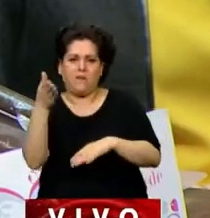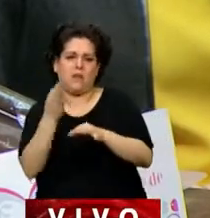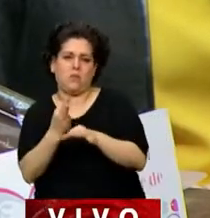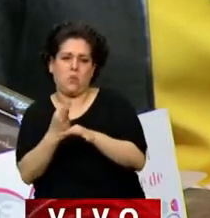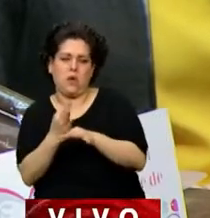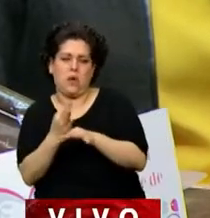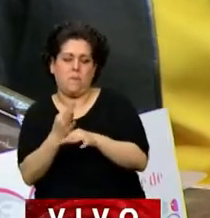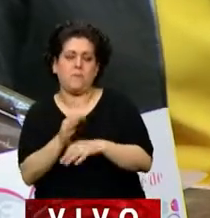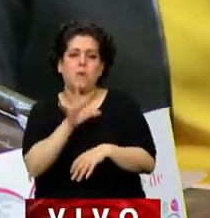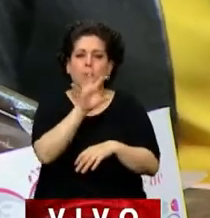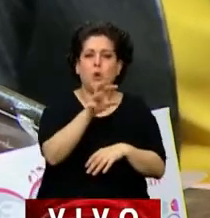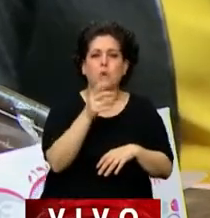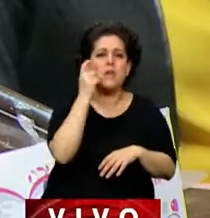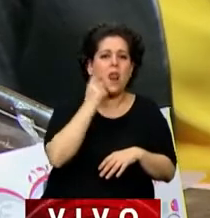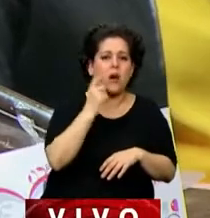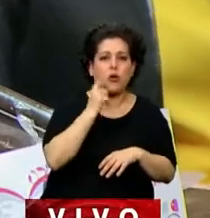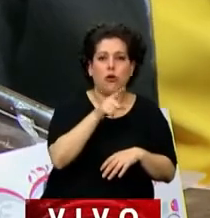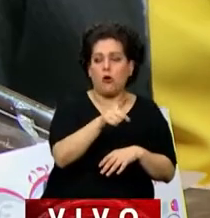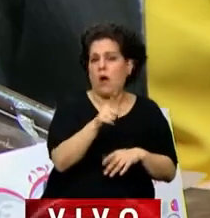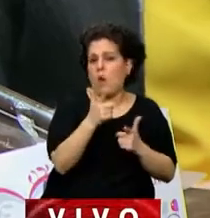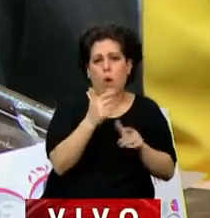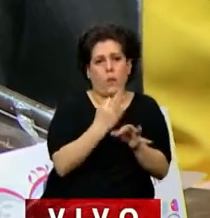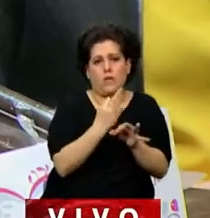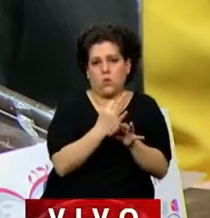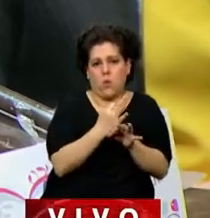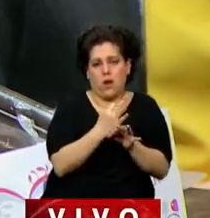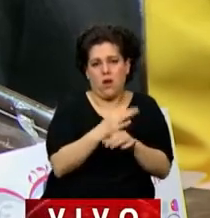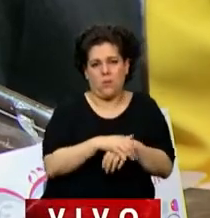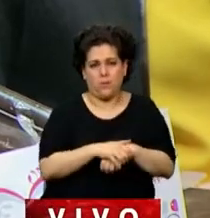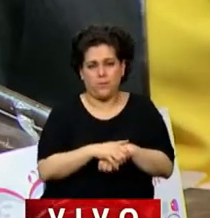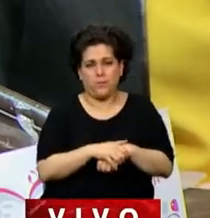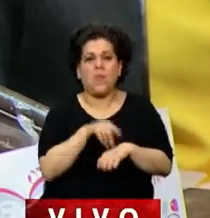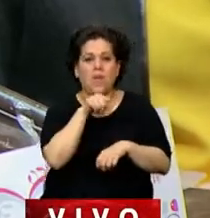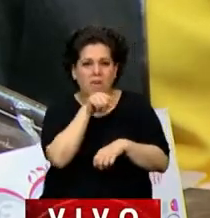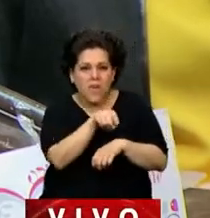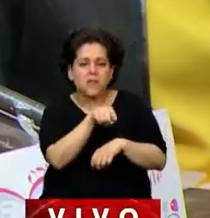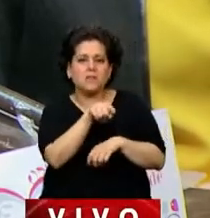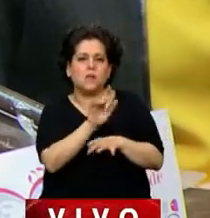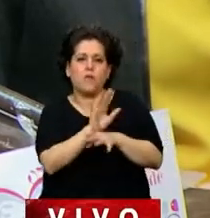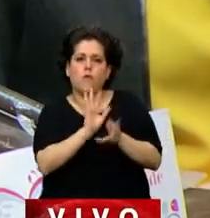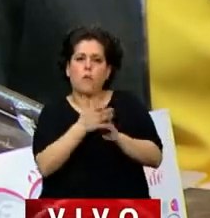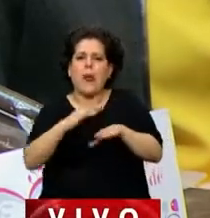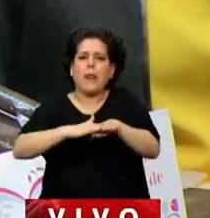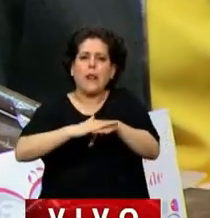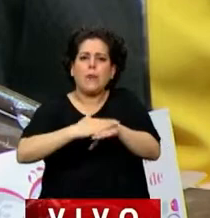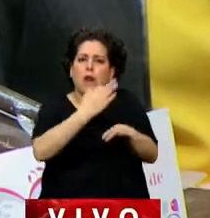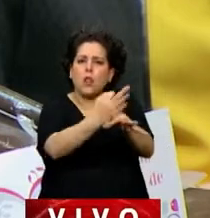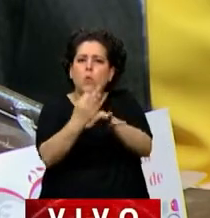En la provincia de La Rioja prácticamente no había escuela. Ese era el nivel de educación.